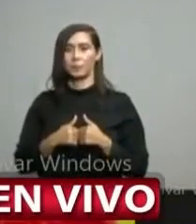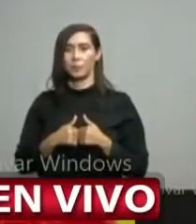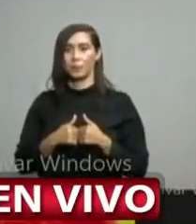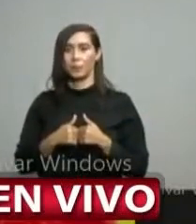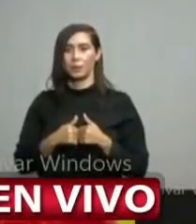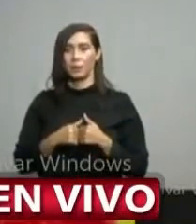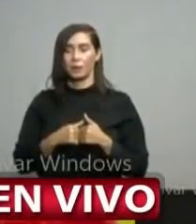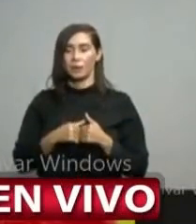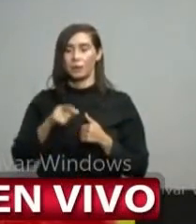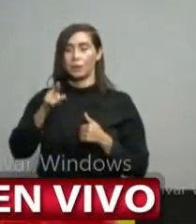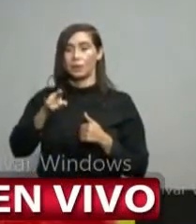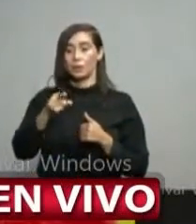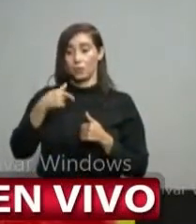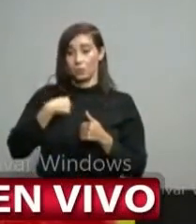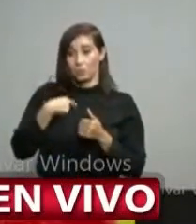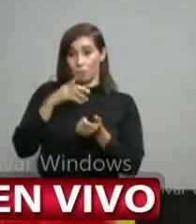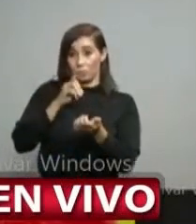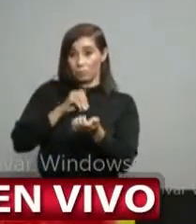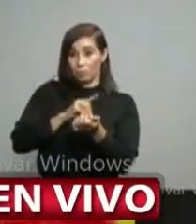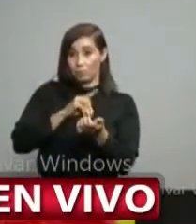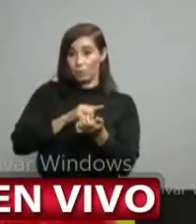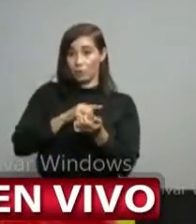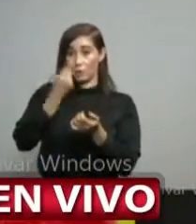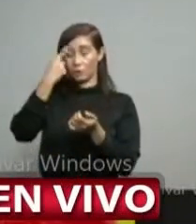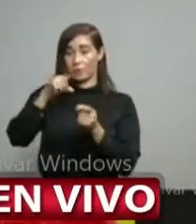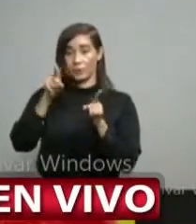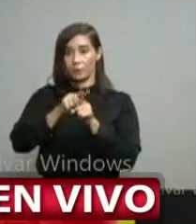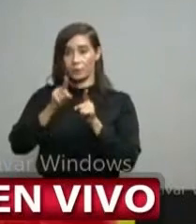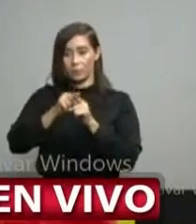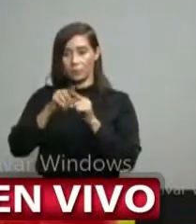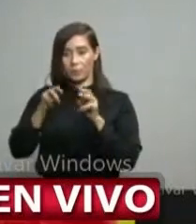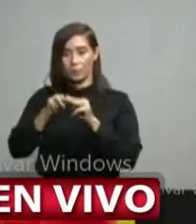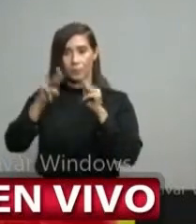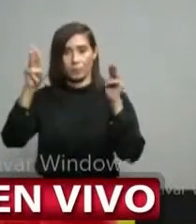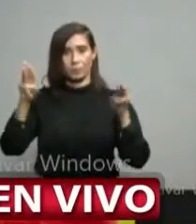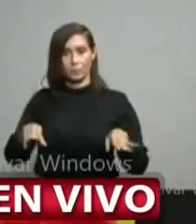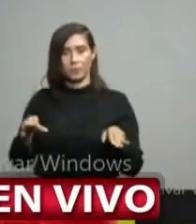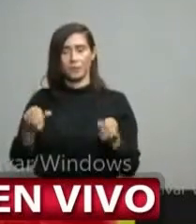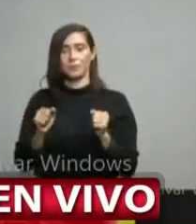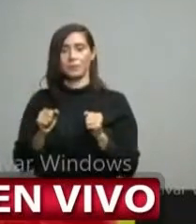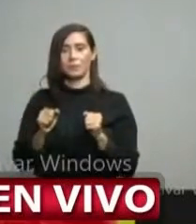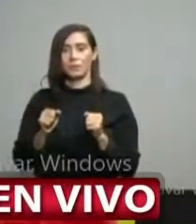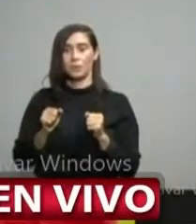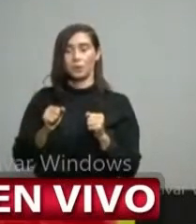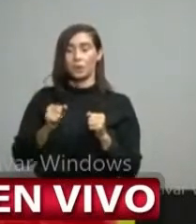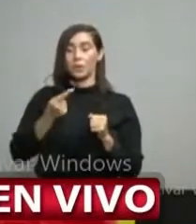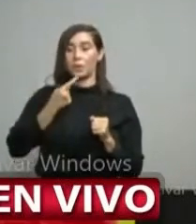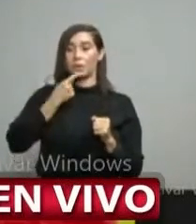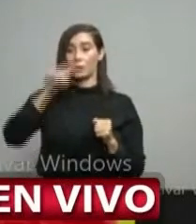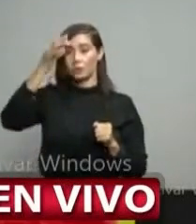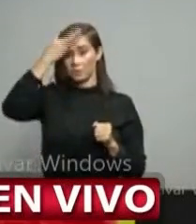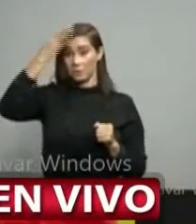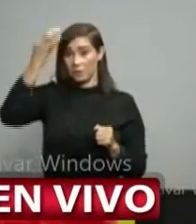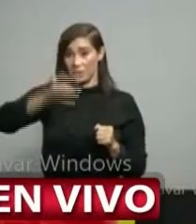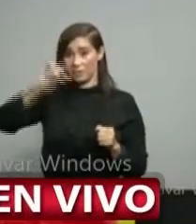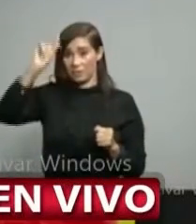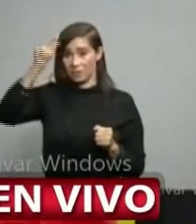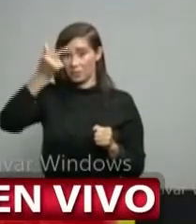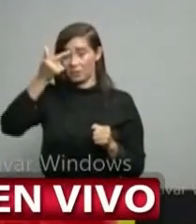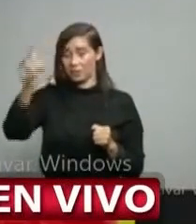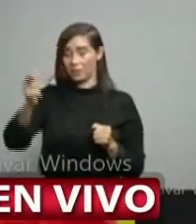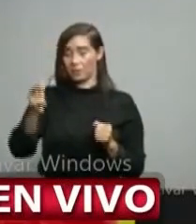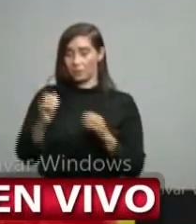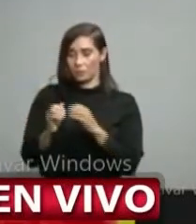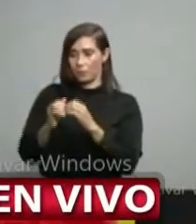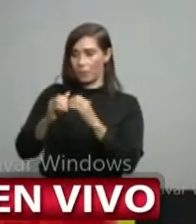de que es médico pero tiene que además anunciar una medida y una decisión que tiene el gobierno dominicano sobre